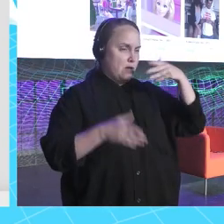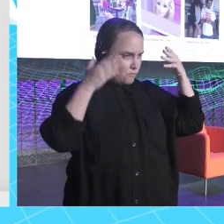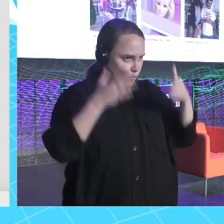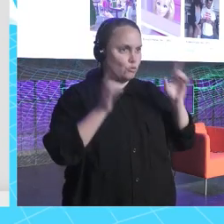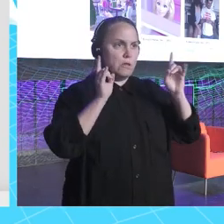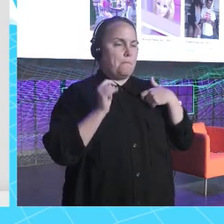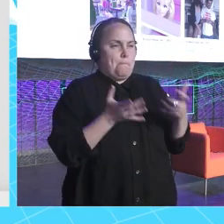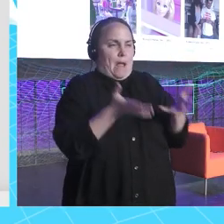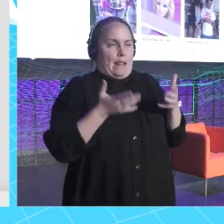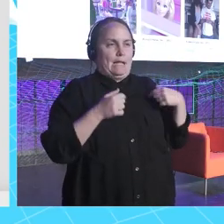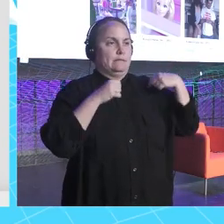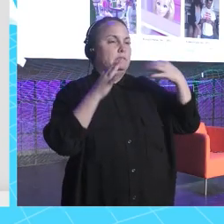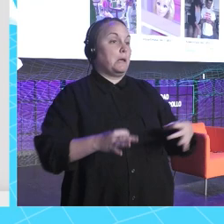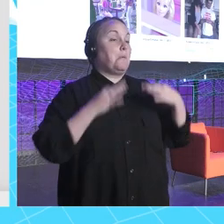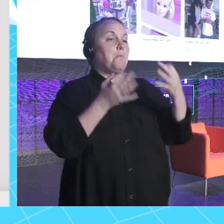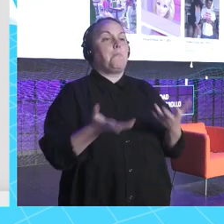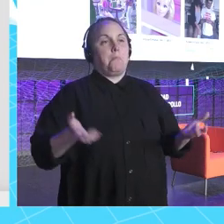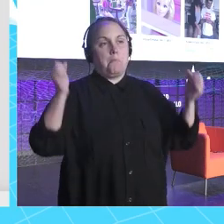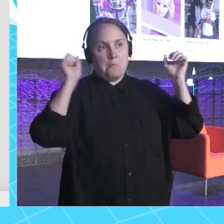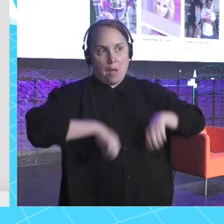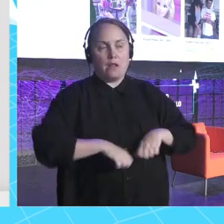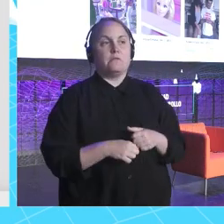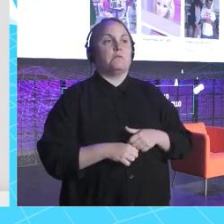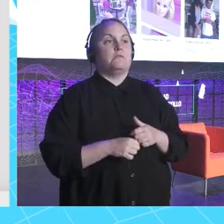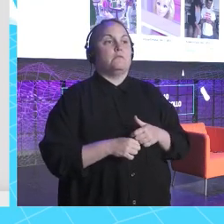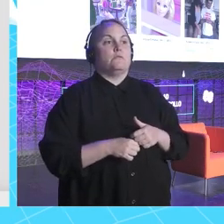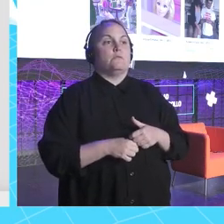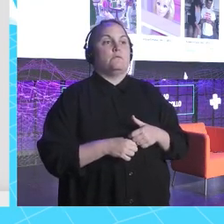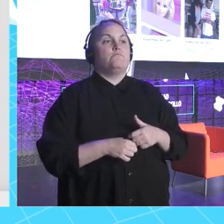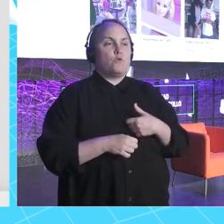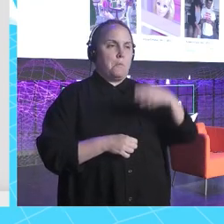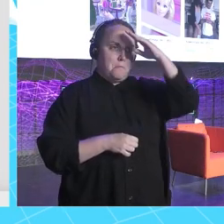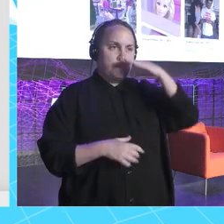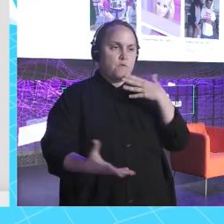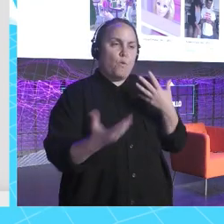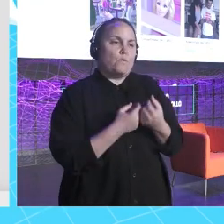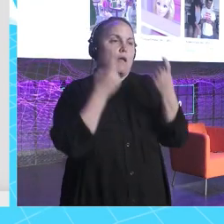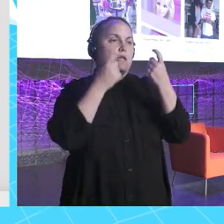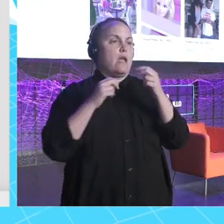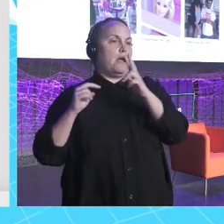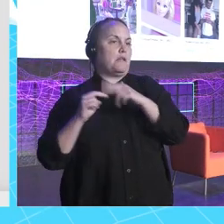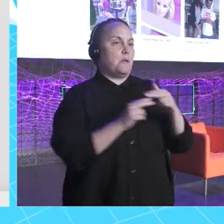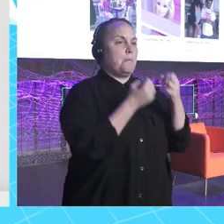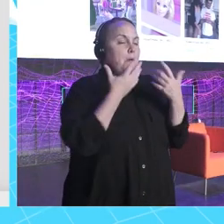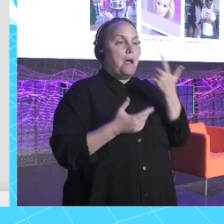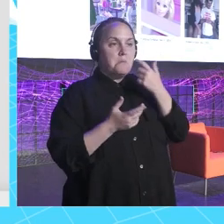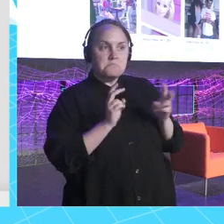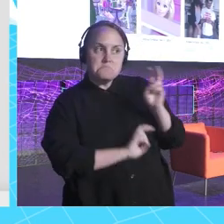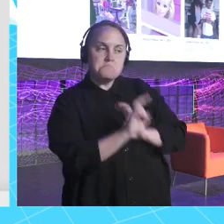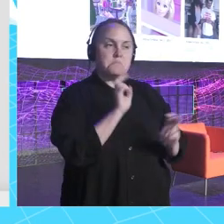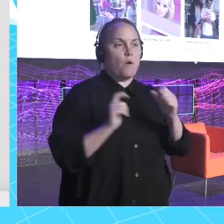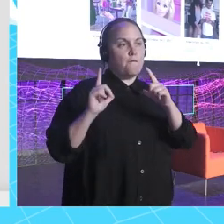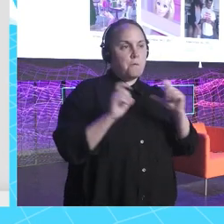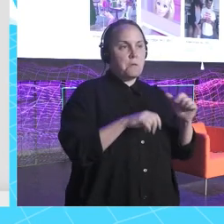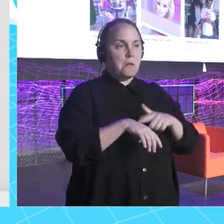pues chicos, hago la típica de meterme en este con mi padre, que me enseñe a hacer ahí las ediciones. Y veo cómo me busco la vida mientras hago las